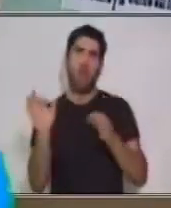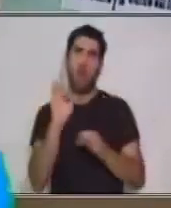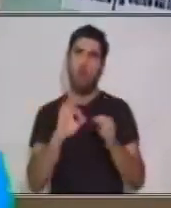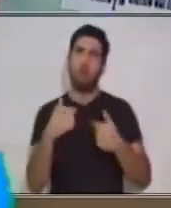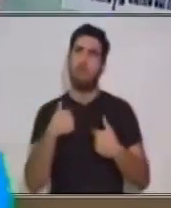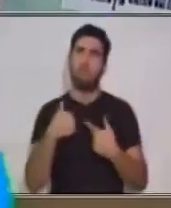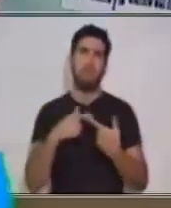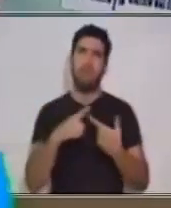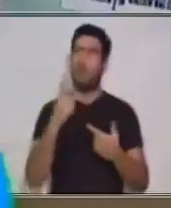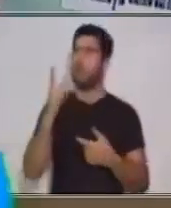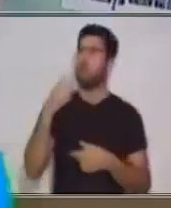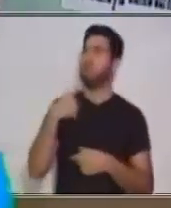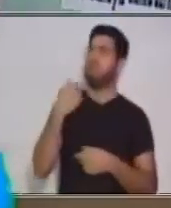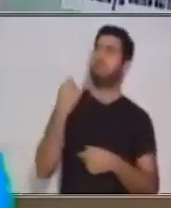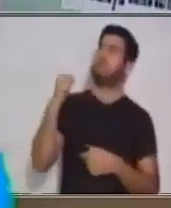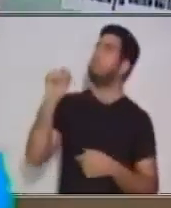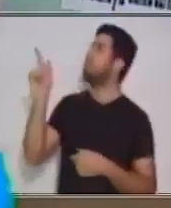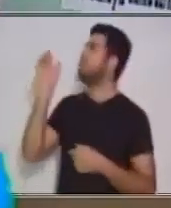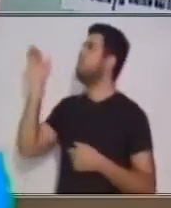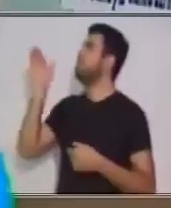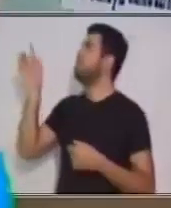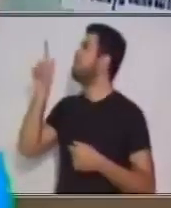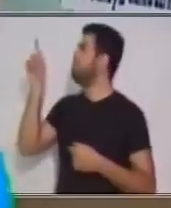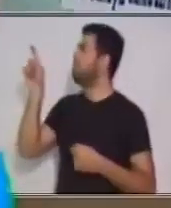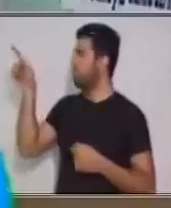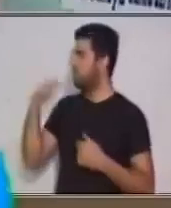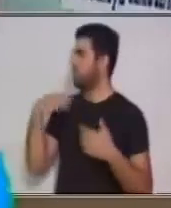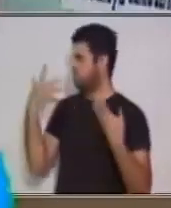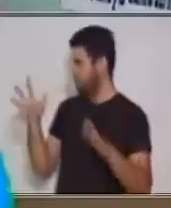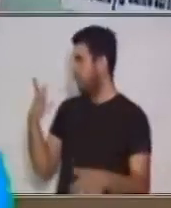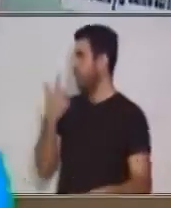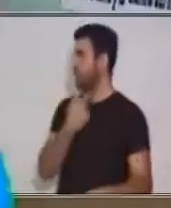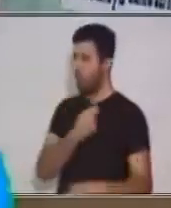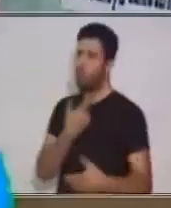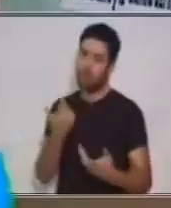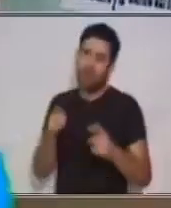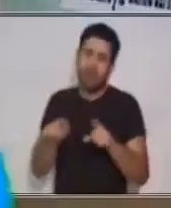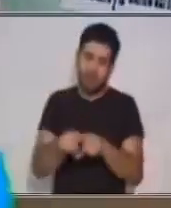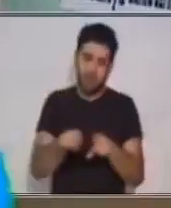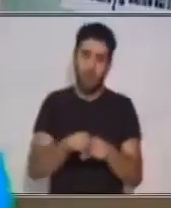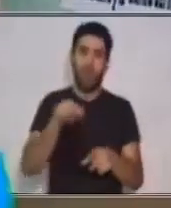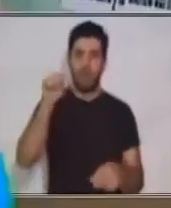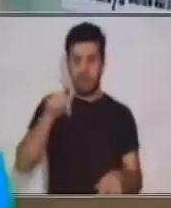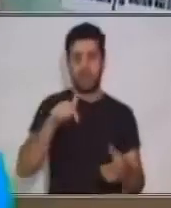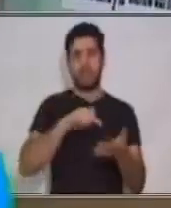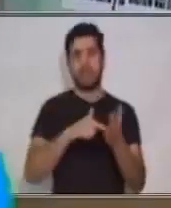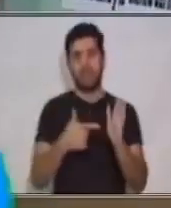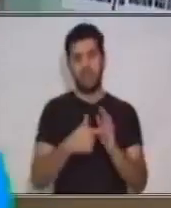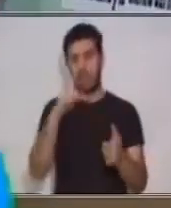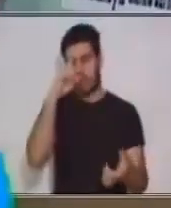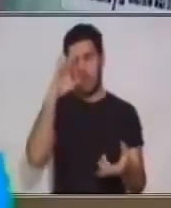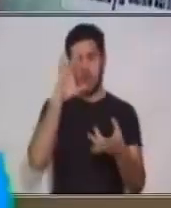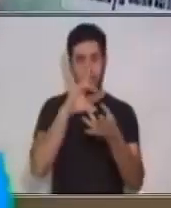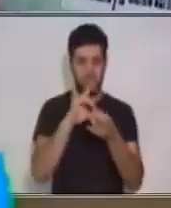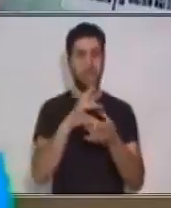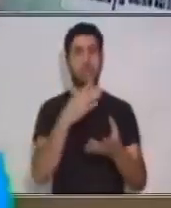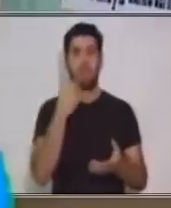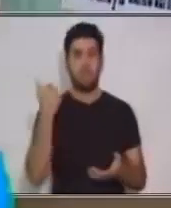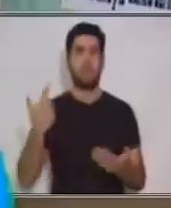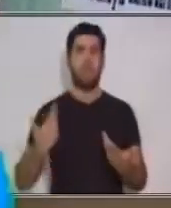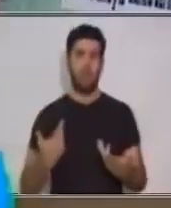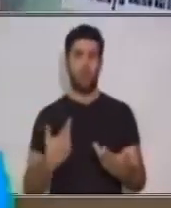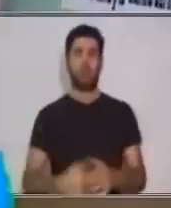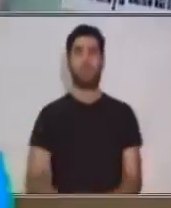que te hayas volteado y le hayas preguntado a mamá, papá o al adulto que te acompaña qué vacunas tengo. A veces, como somos muy